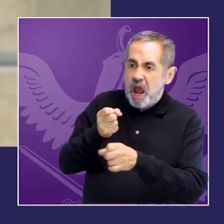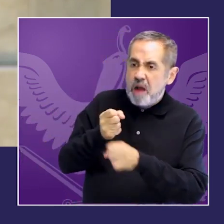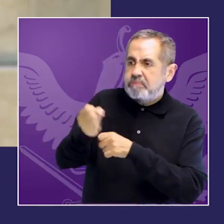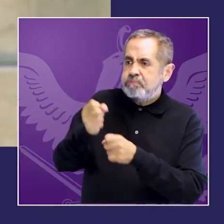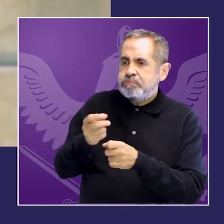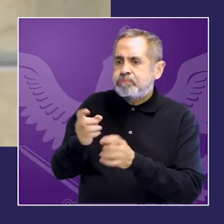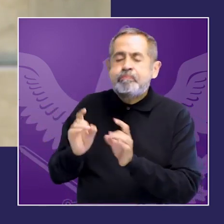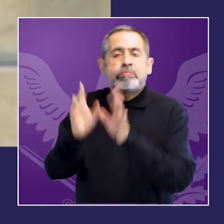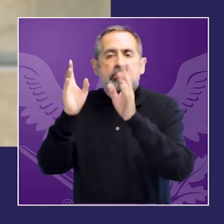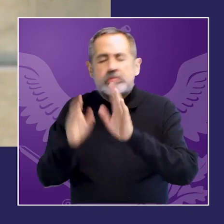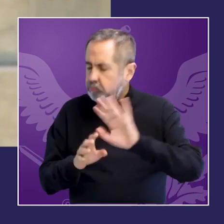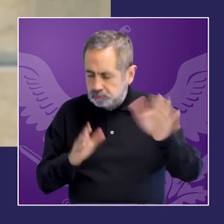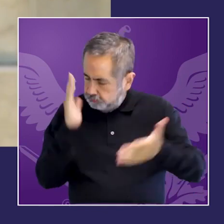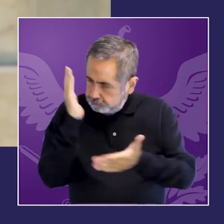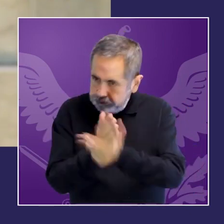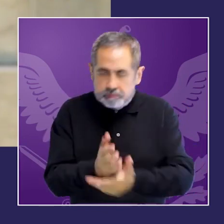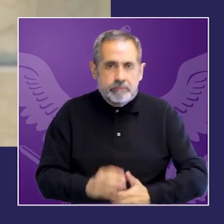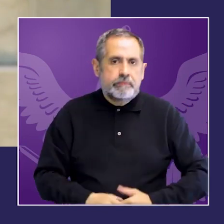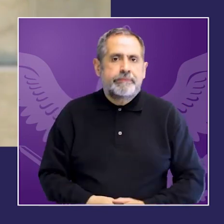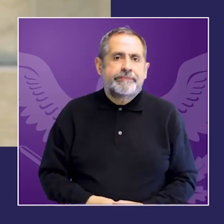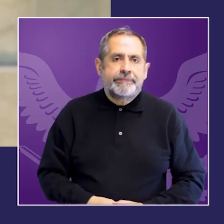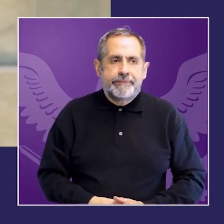personas en ese momento a ese lugar